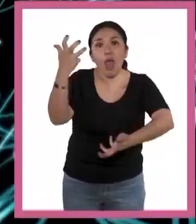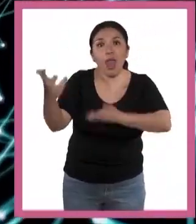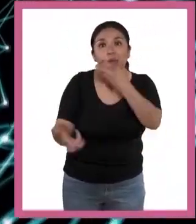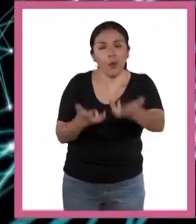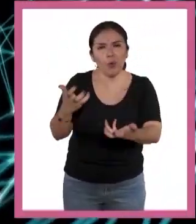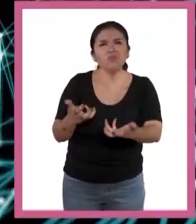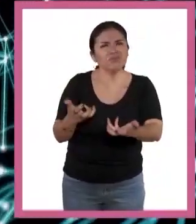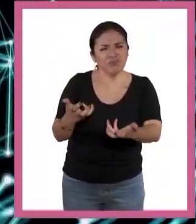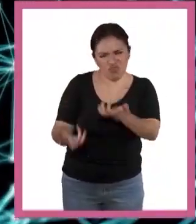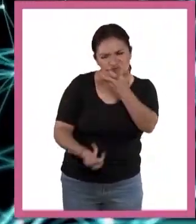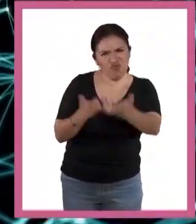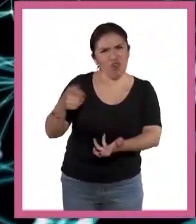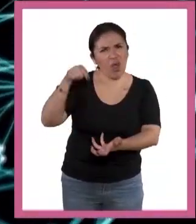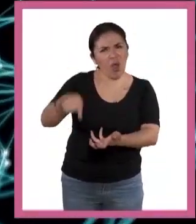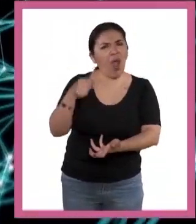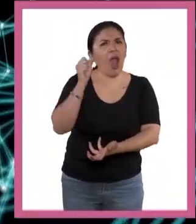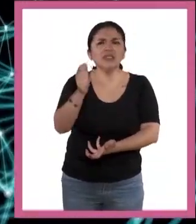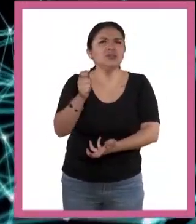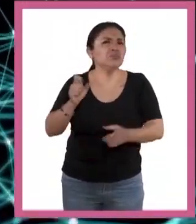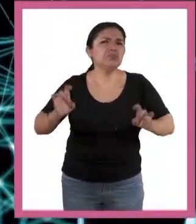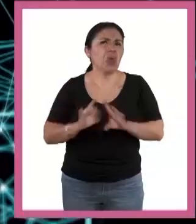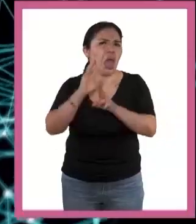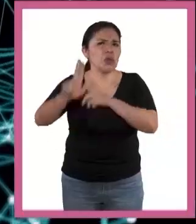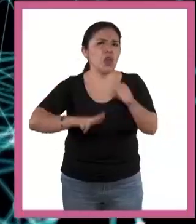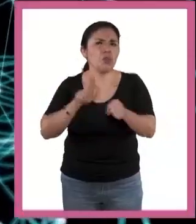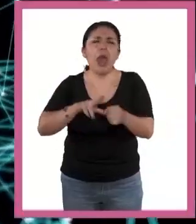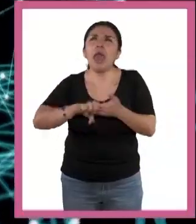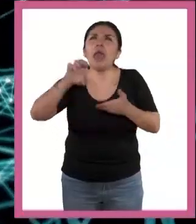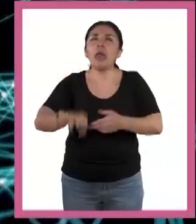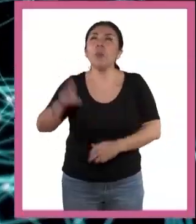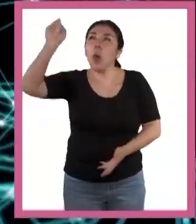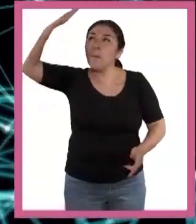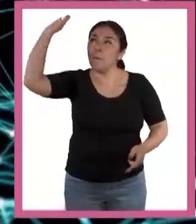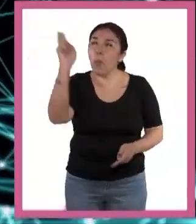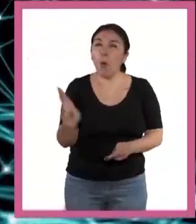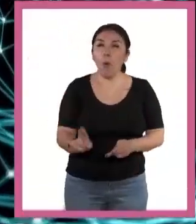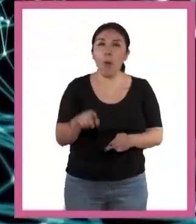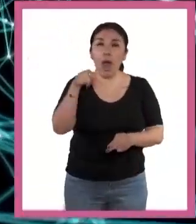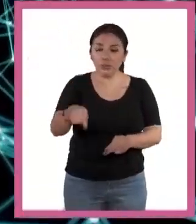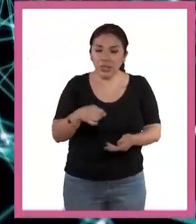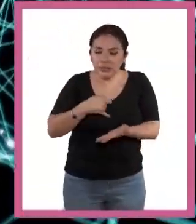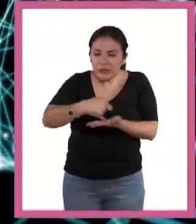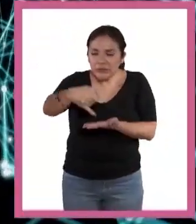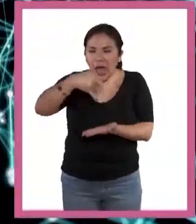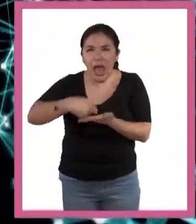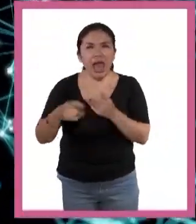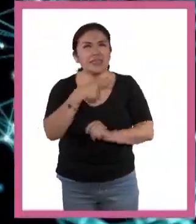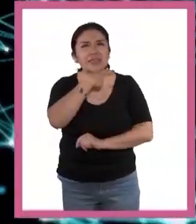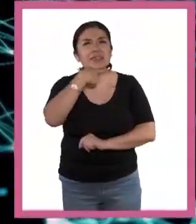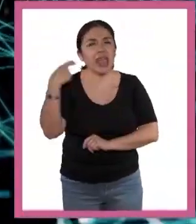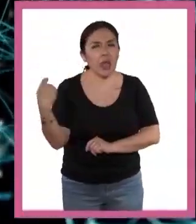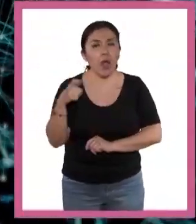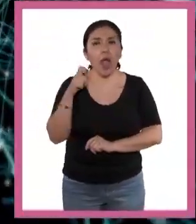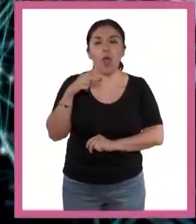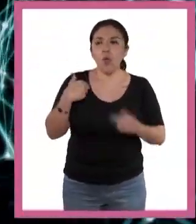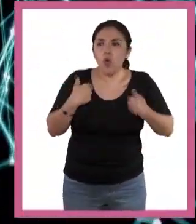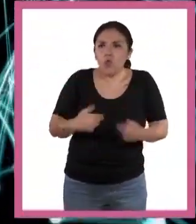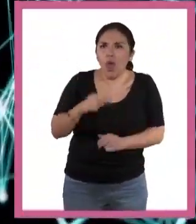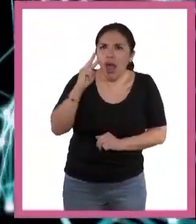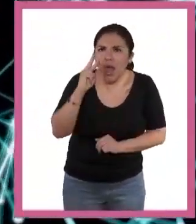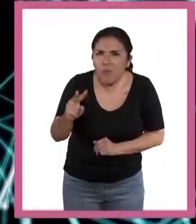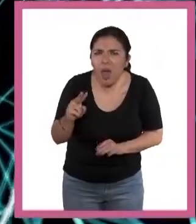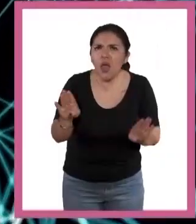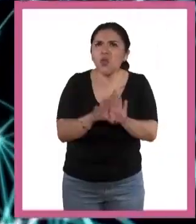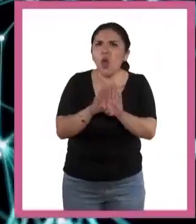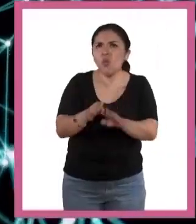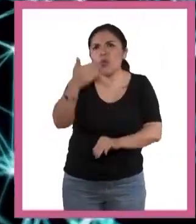Aunque el fuego ocurre naturalmente, por ejemplo, cuando un rayo cae sobre pastos secos, los seres humanos aprendieron